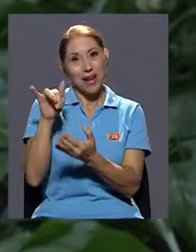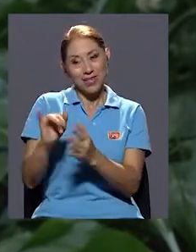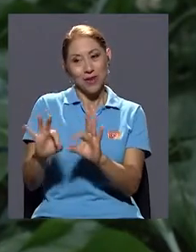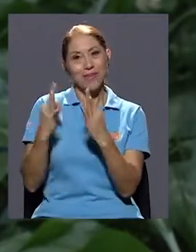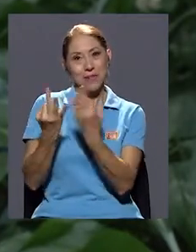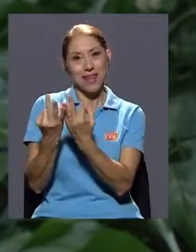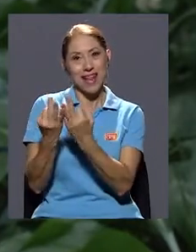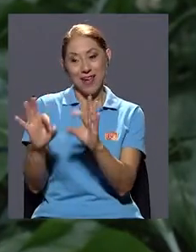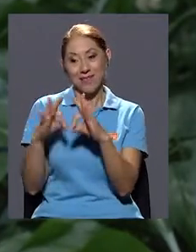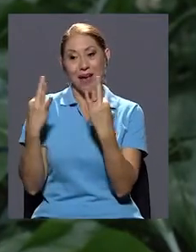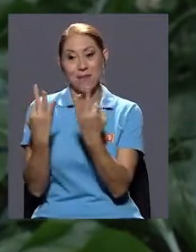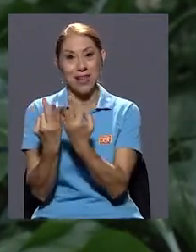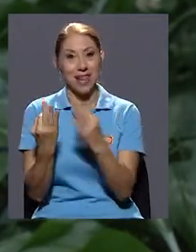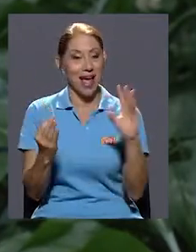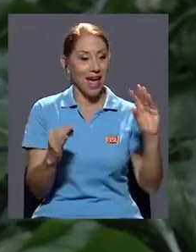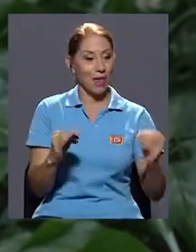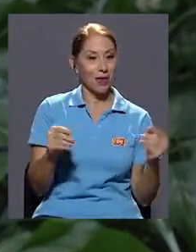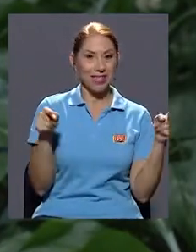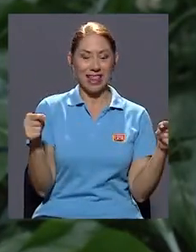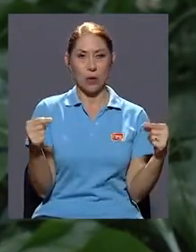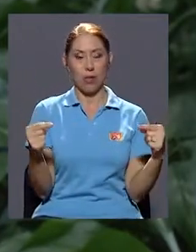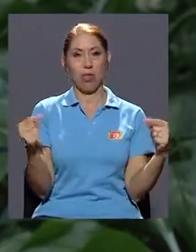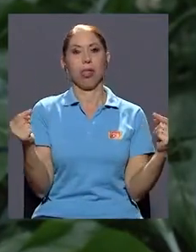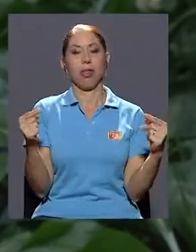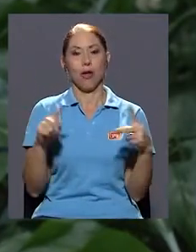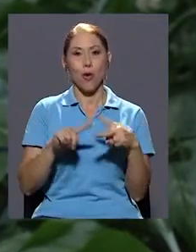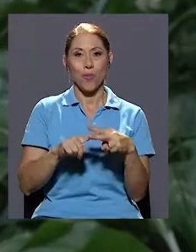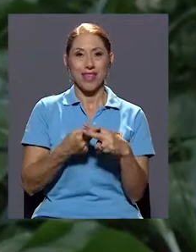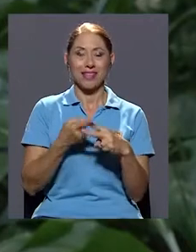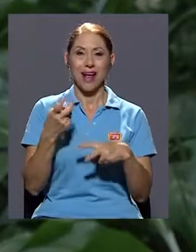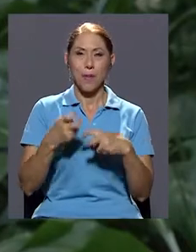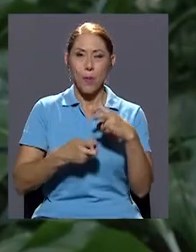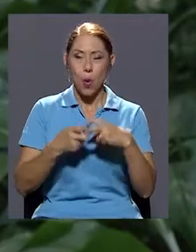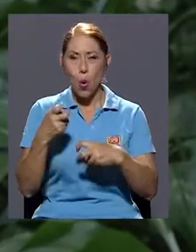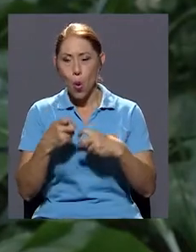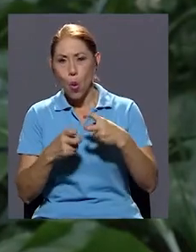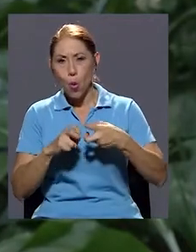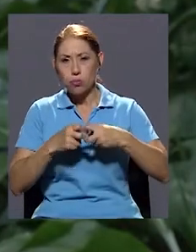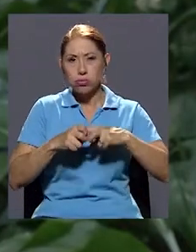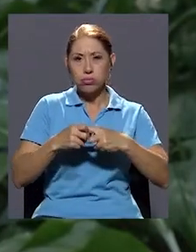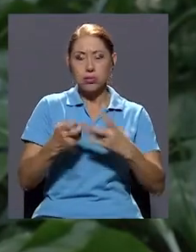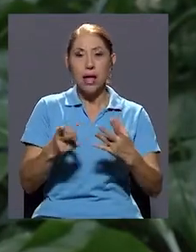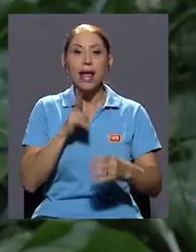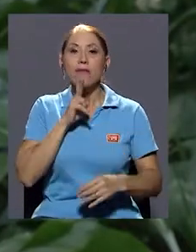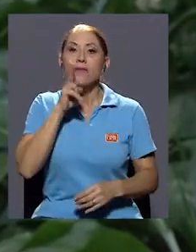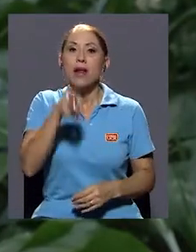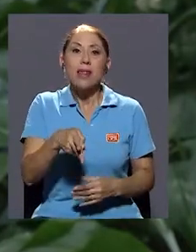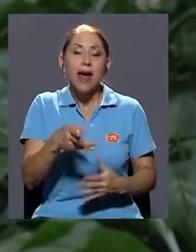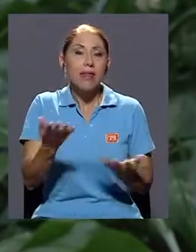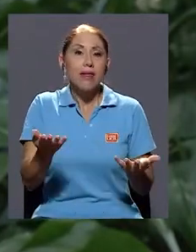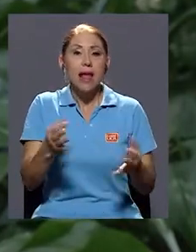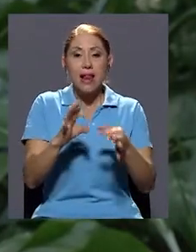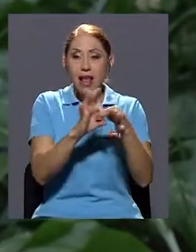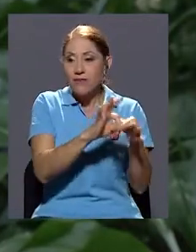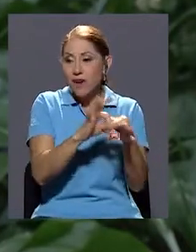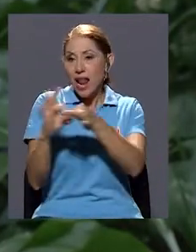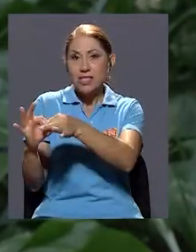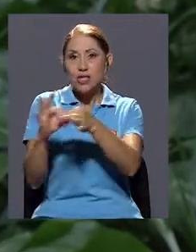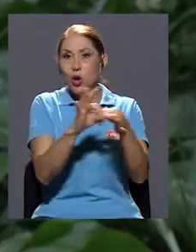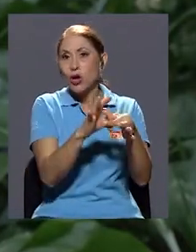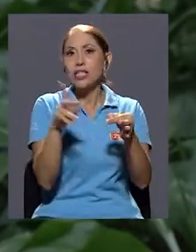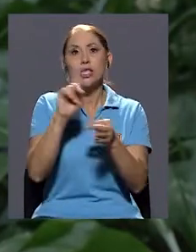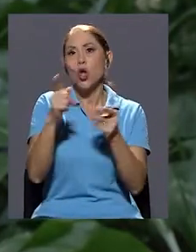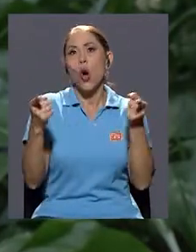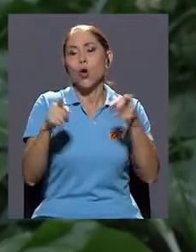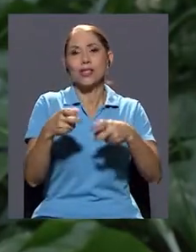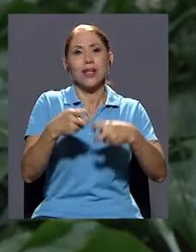ese medio de contraste, comienzan a veces a problematizarse. En realidad, las relaciones no se problematizan,